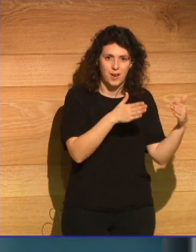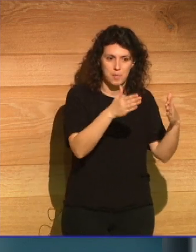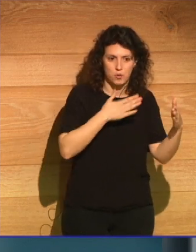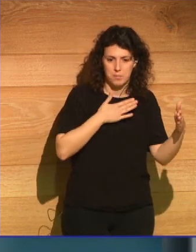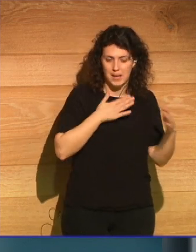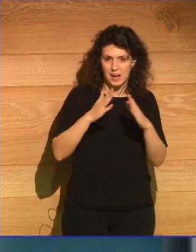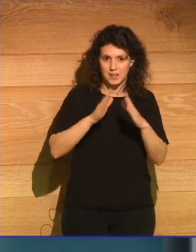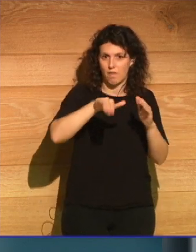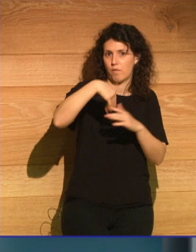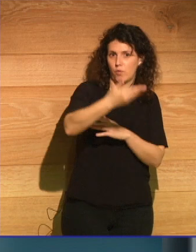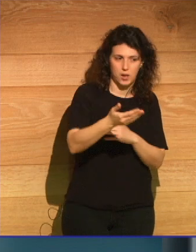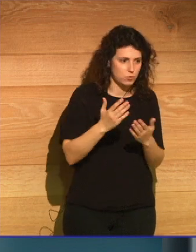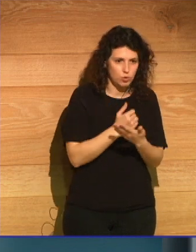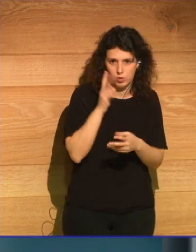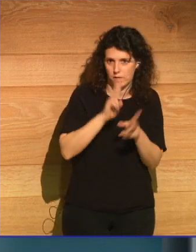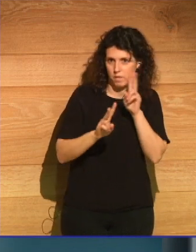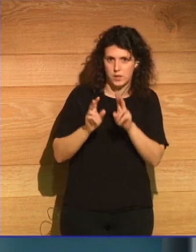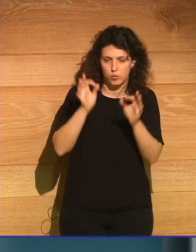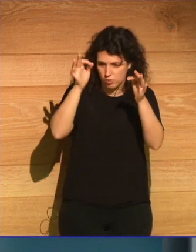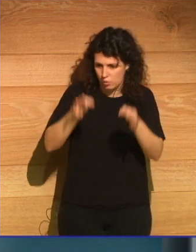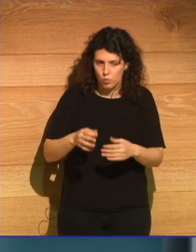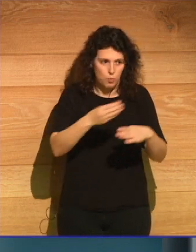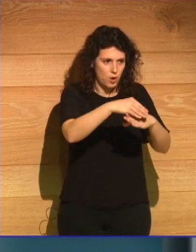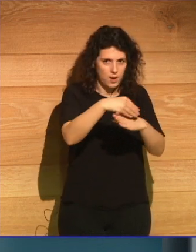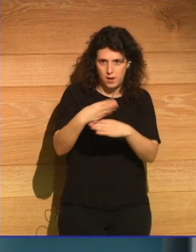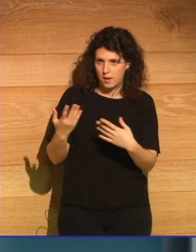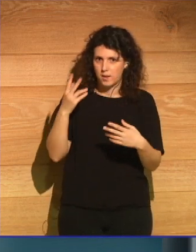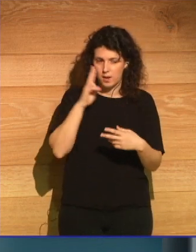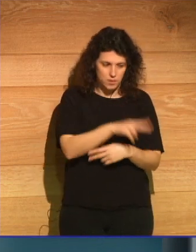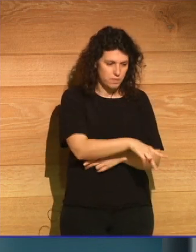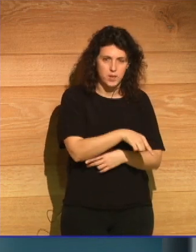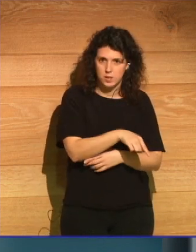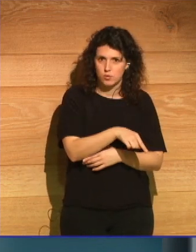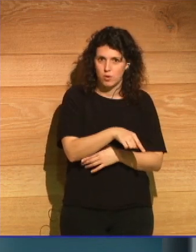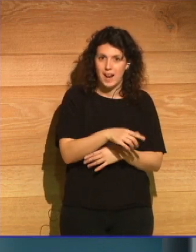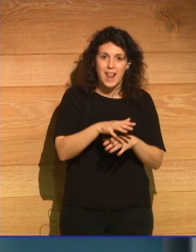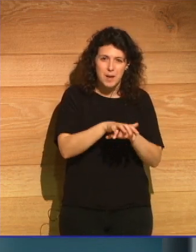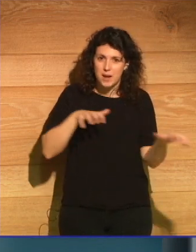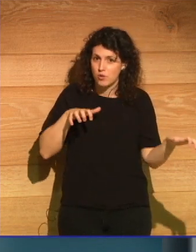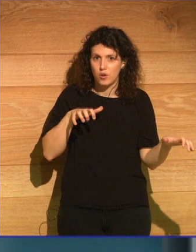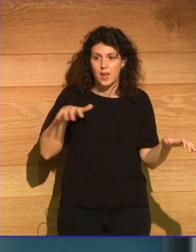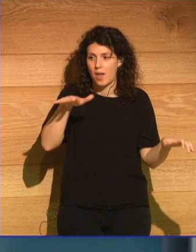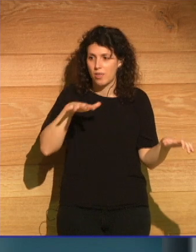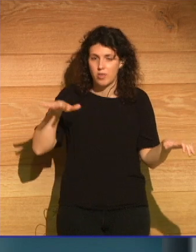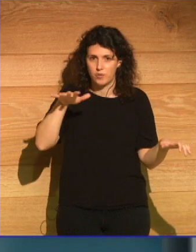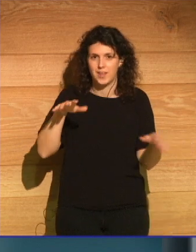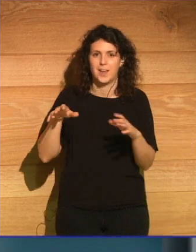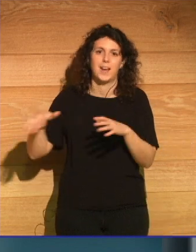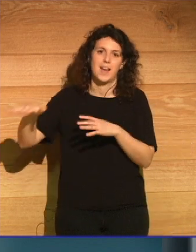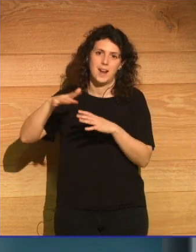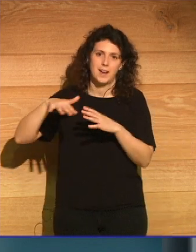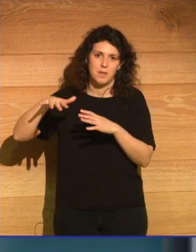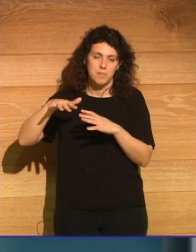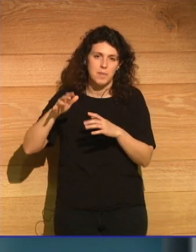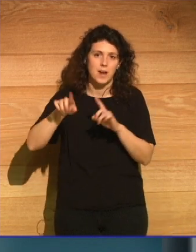de mi casa. Todos vosotros los habéis visto por la calle, pero la gran mayoría acabarán en los vertidos de